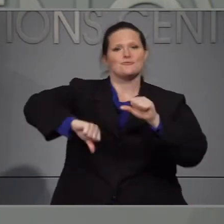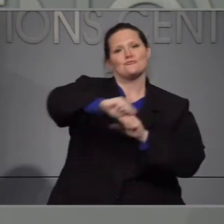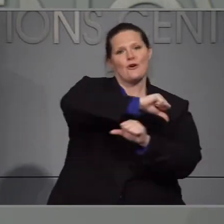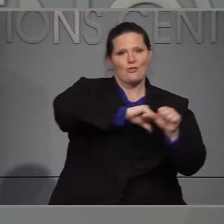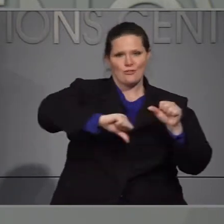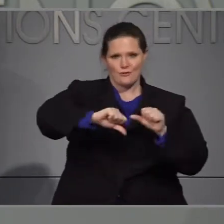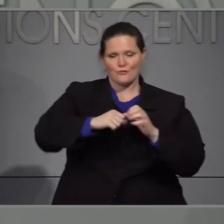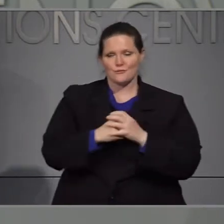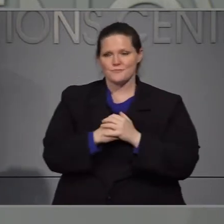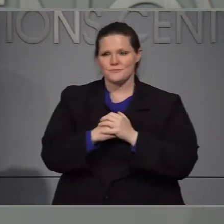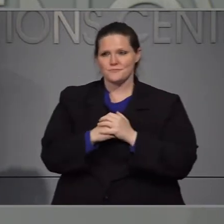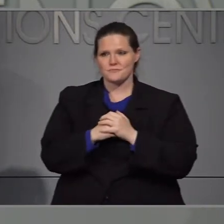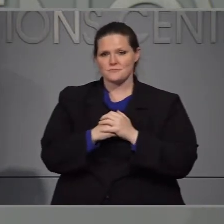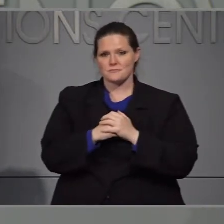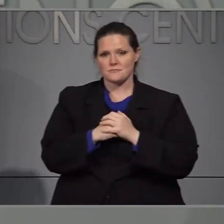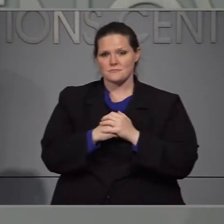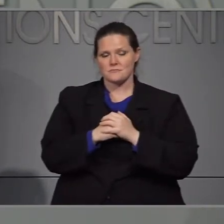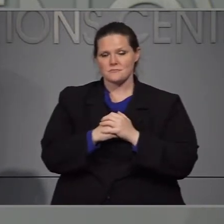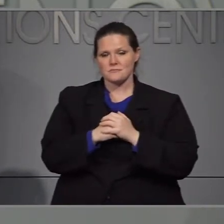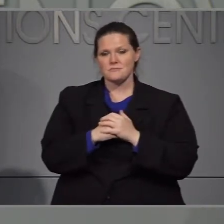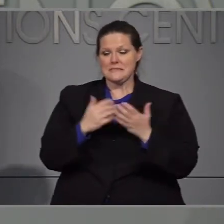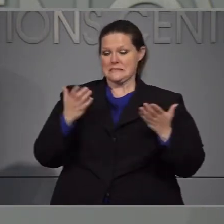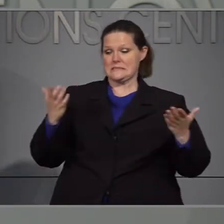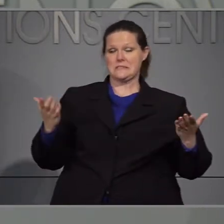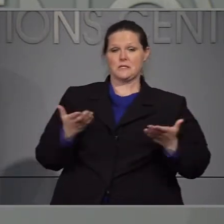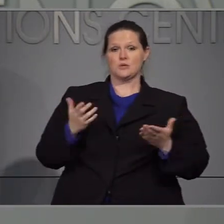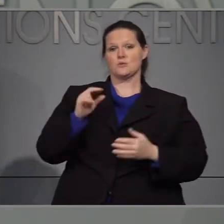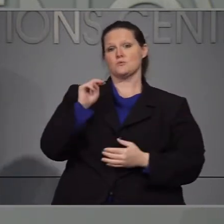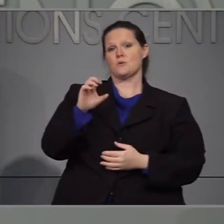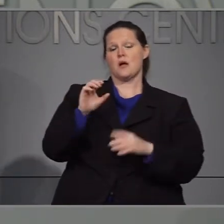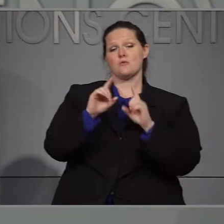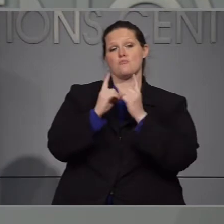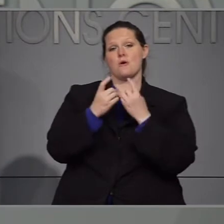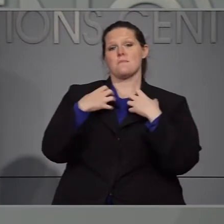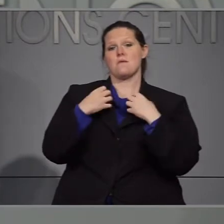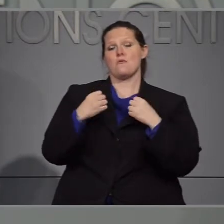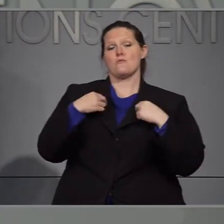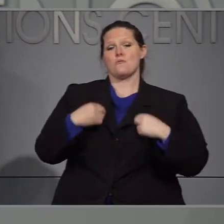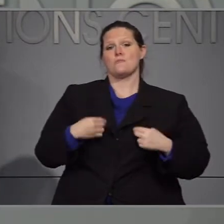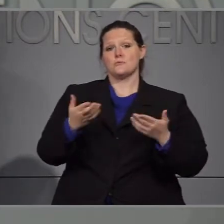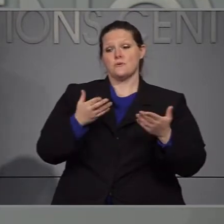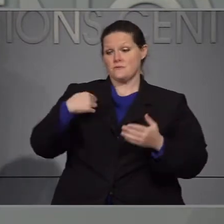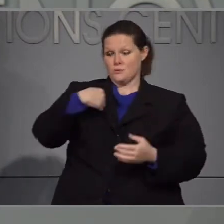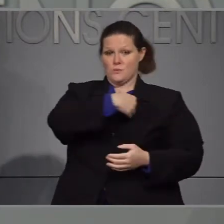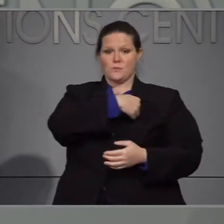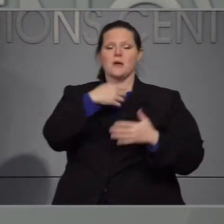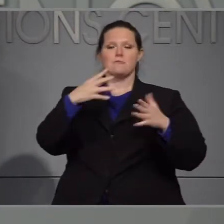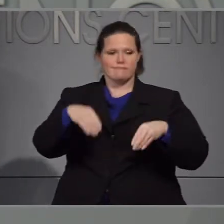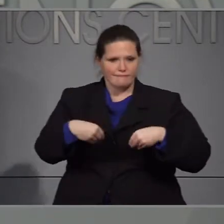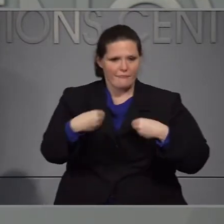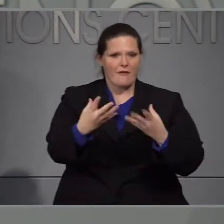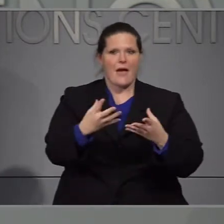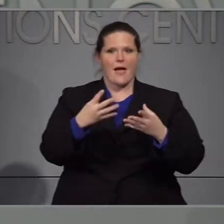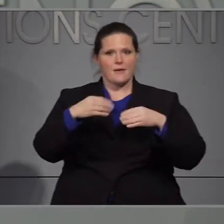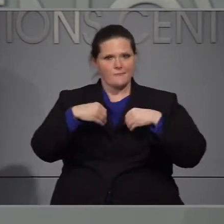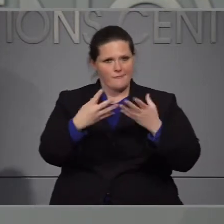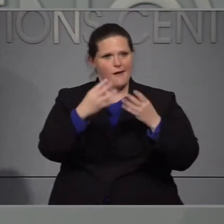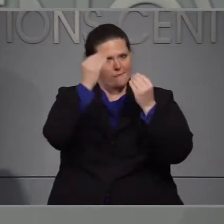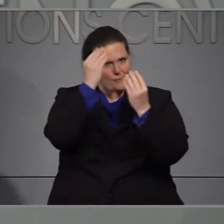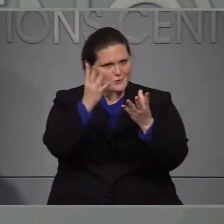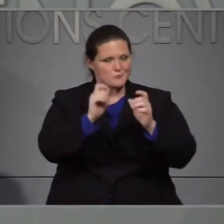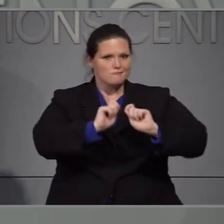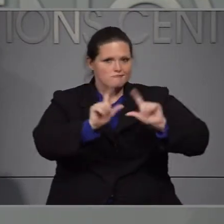si colaboramos entre sí para protegernos durante la respuesta de nuestro departamento a esta pandemia hemos hecho